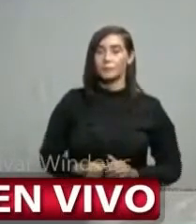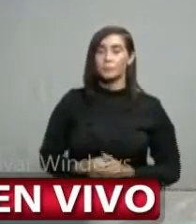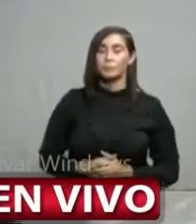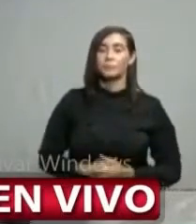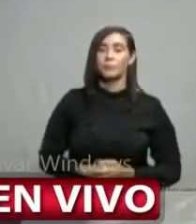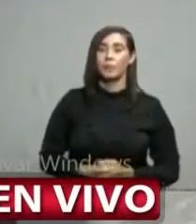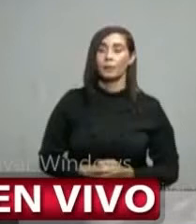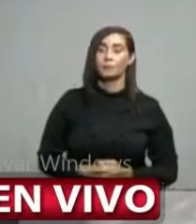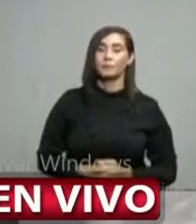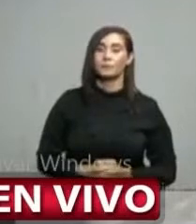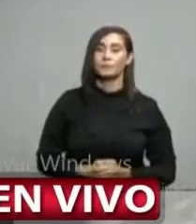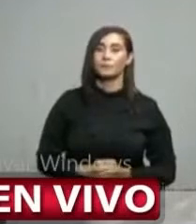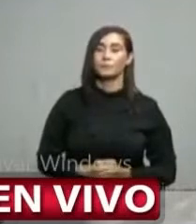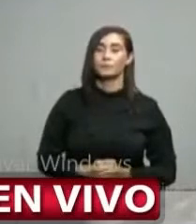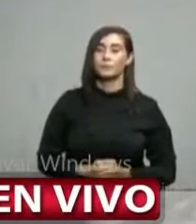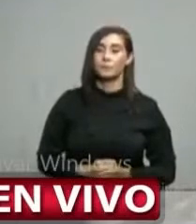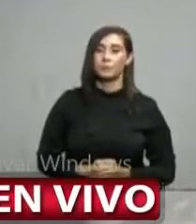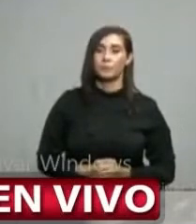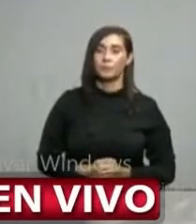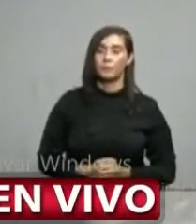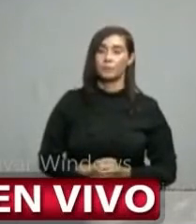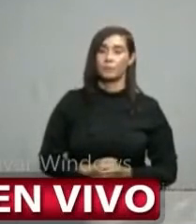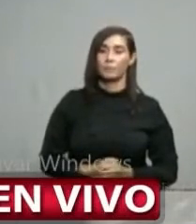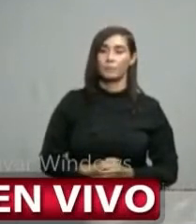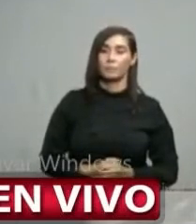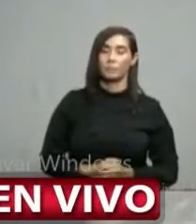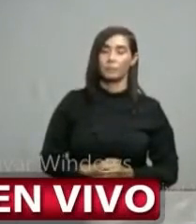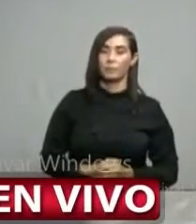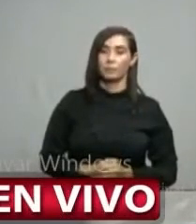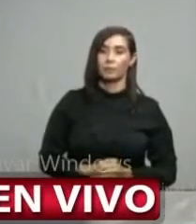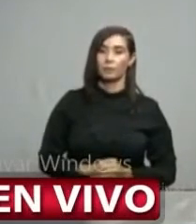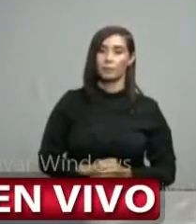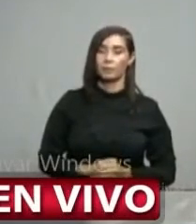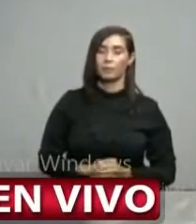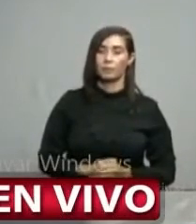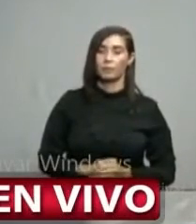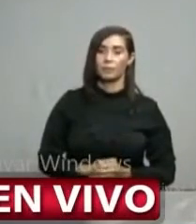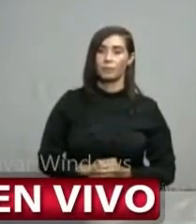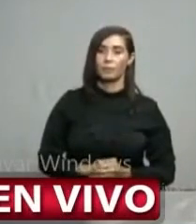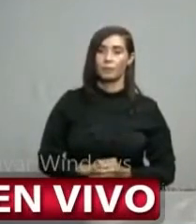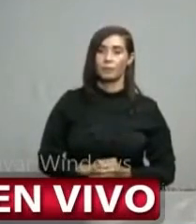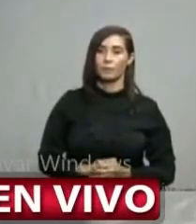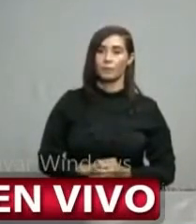con todo y lo que estamos señalando. Yo haría una